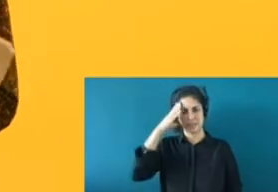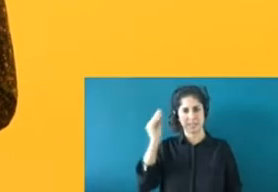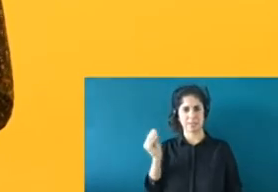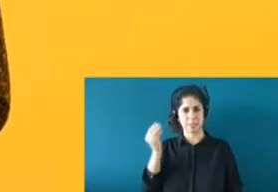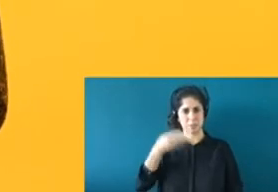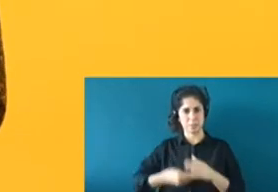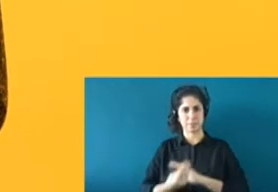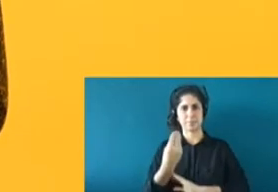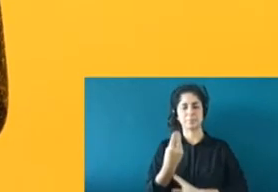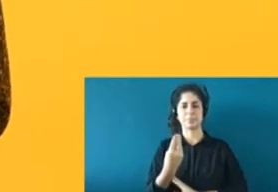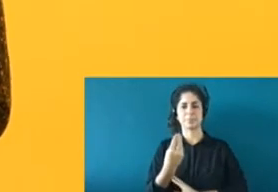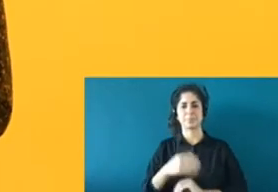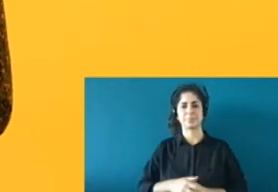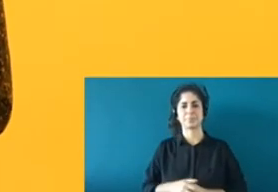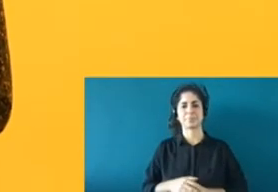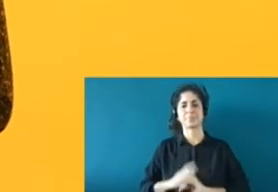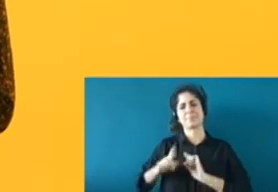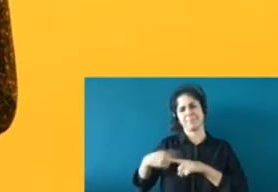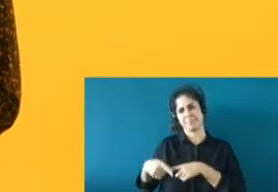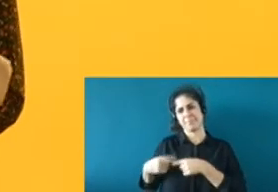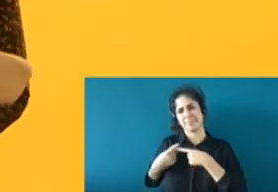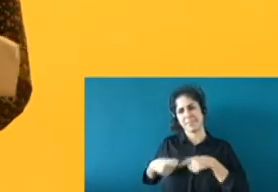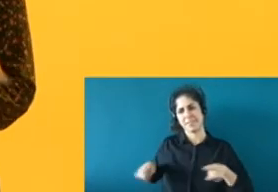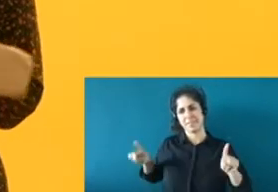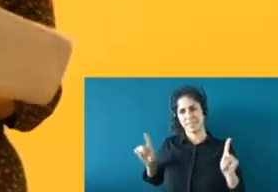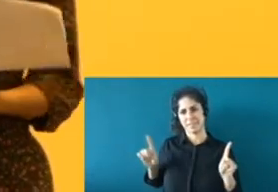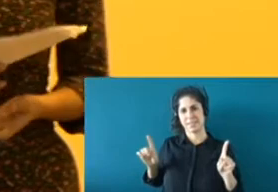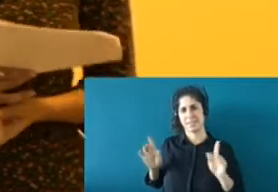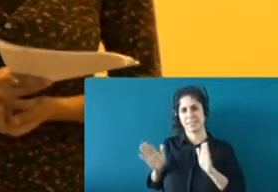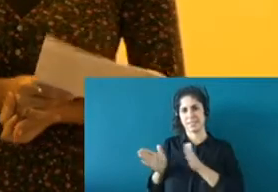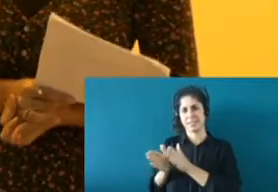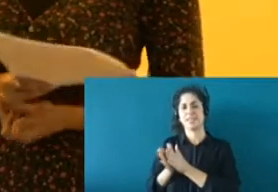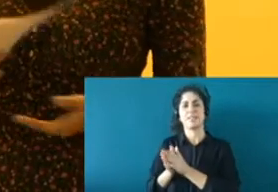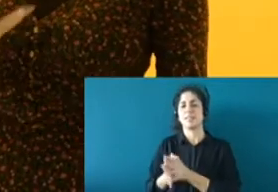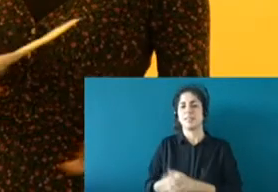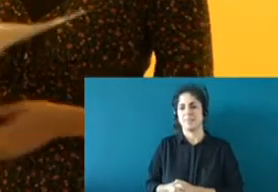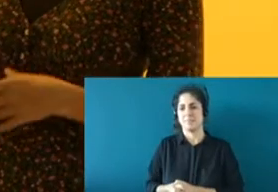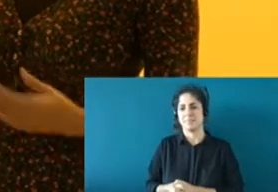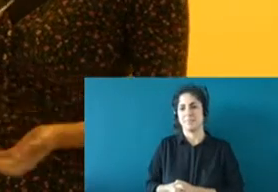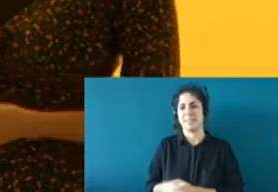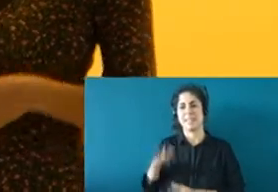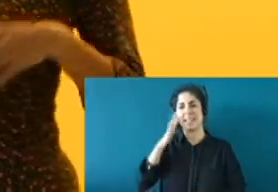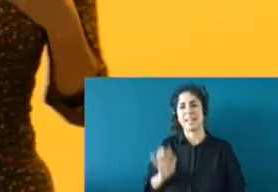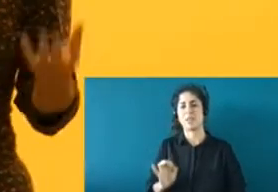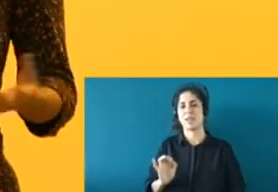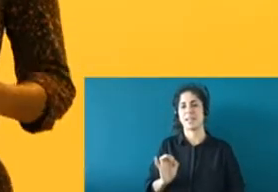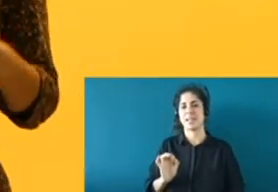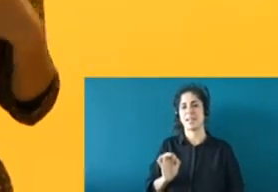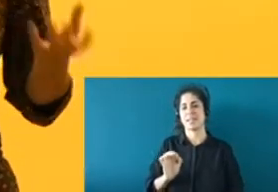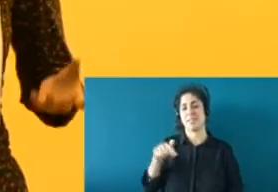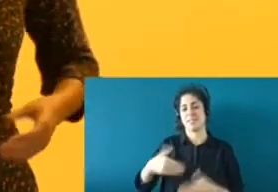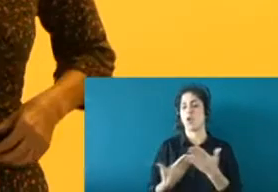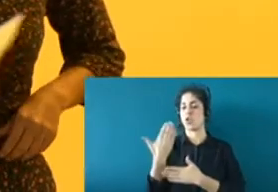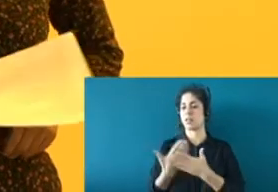de otra generación distinta, porque creo que una de las riquezas de estas jornadas no solo es que hemos visto distintos